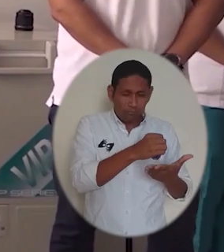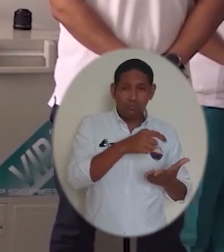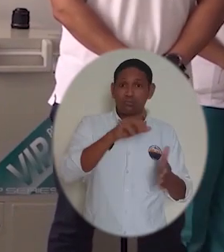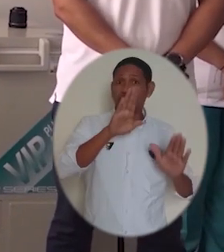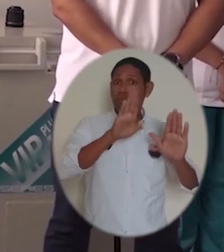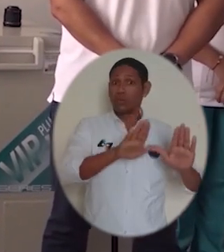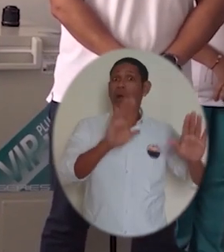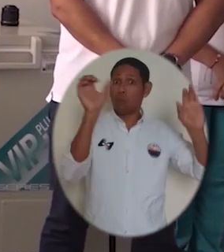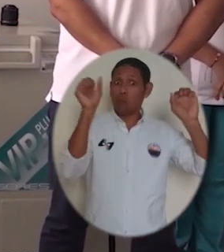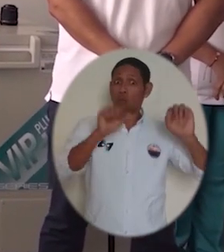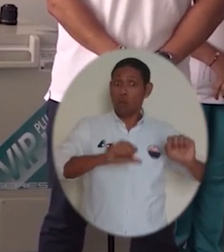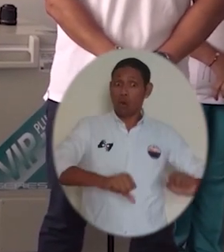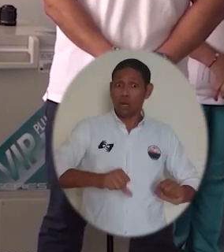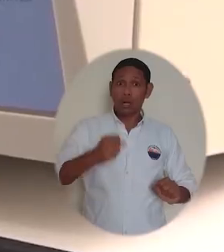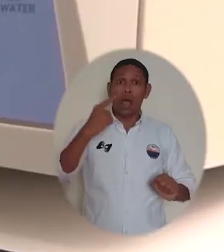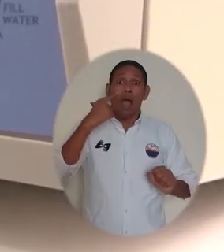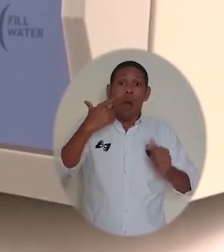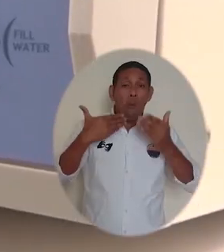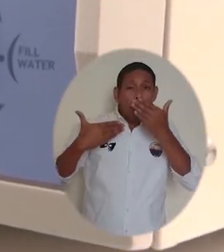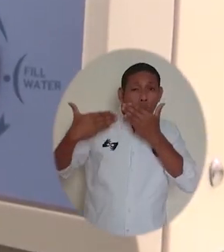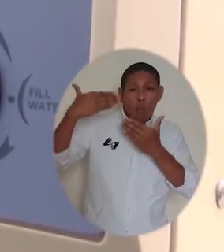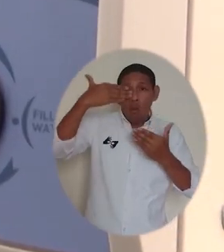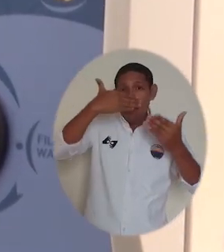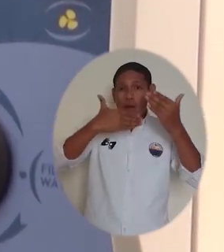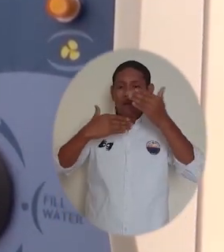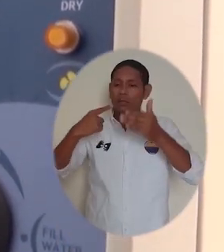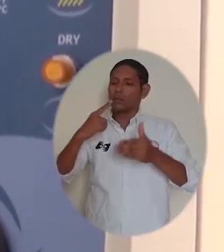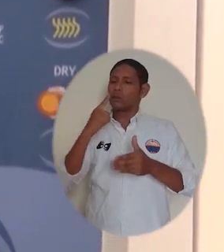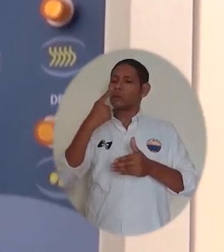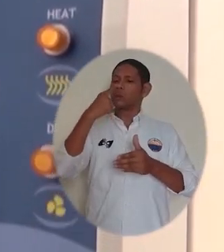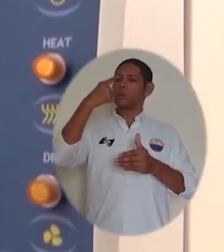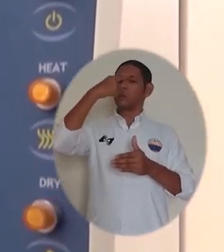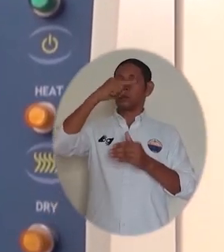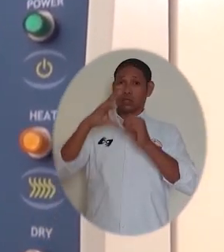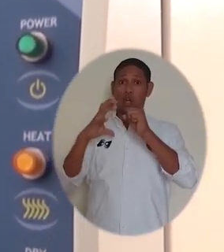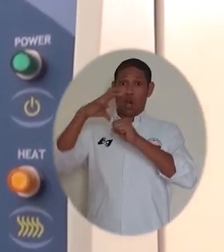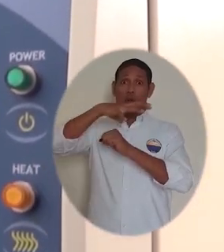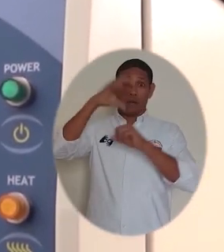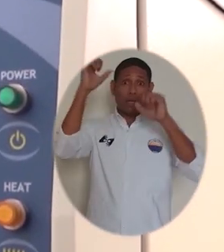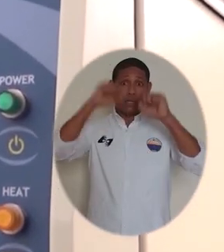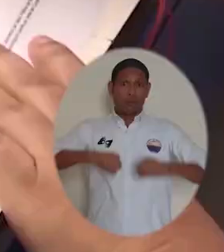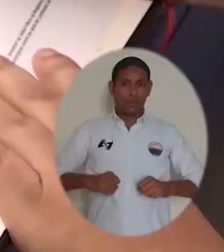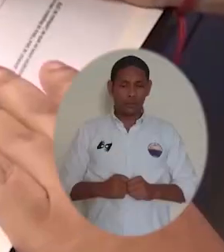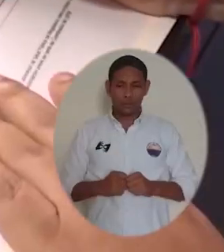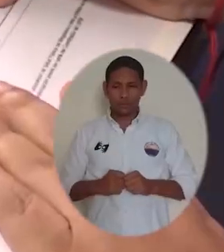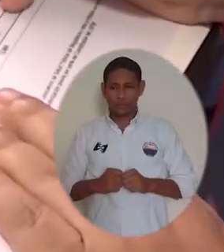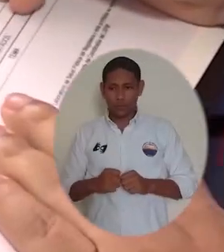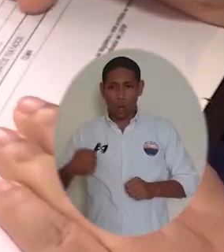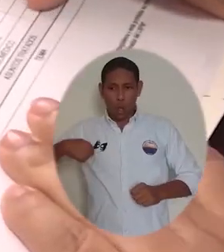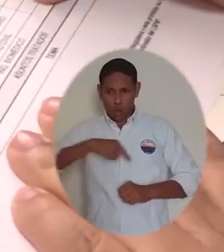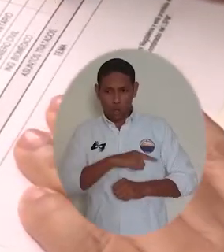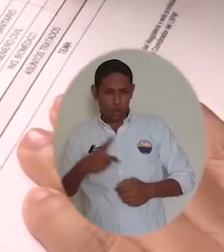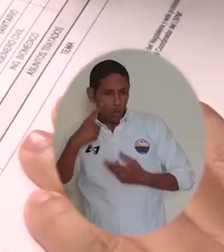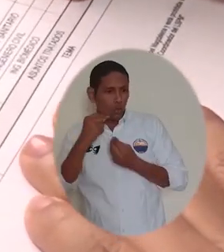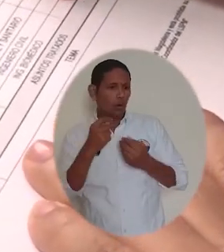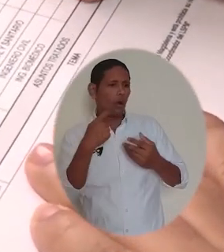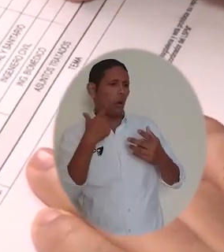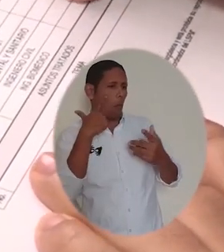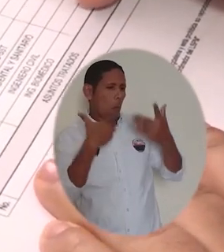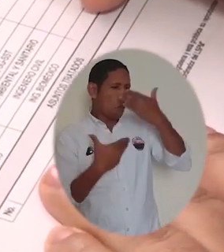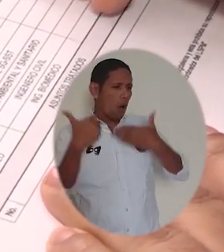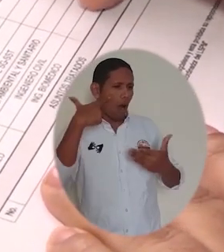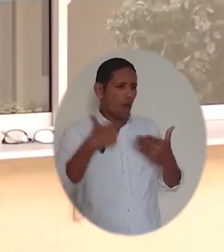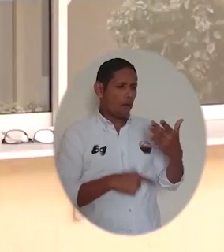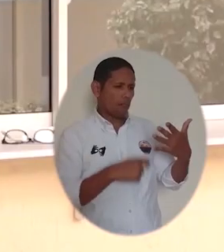Magdalena está en capacidad de realizar las pruebas para todo el departamento. Nosotros venimos a aplicar los estándares de